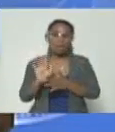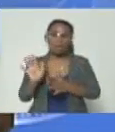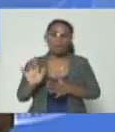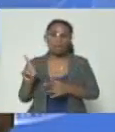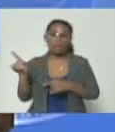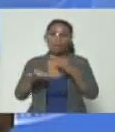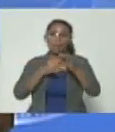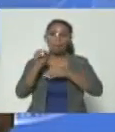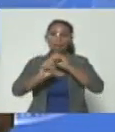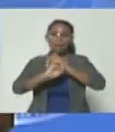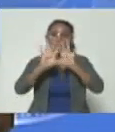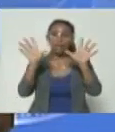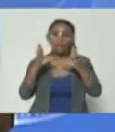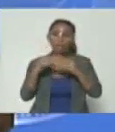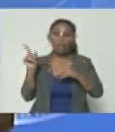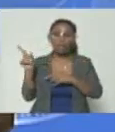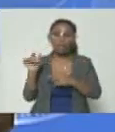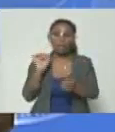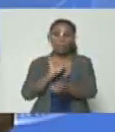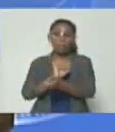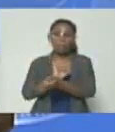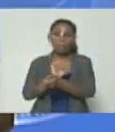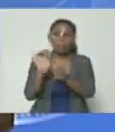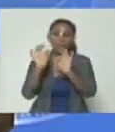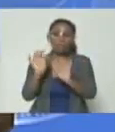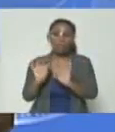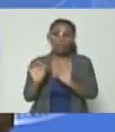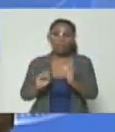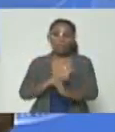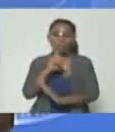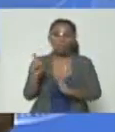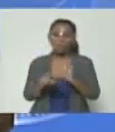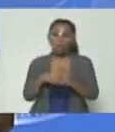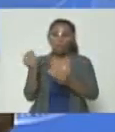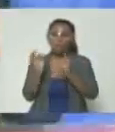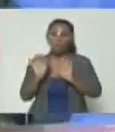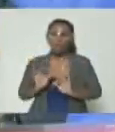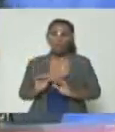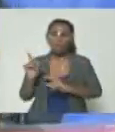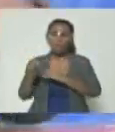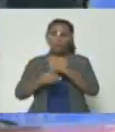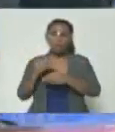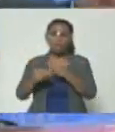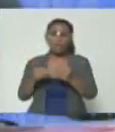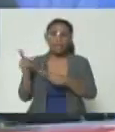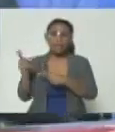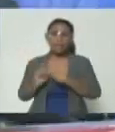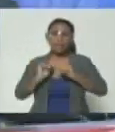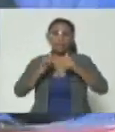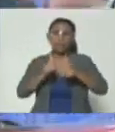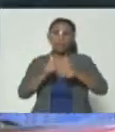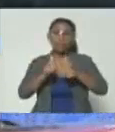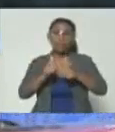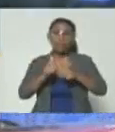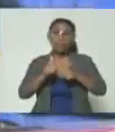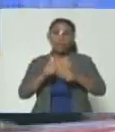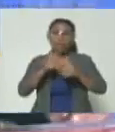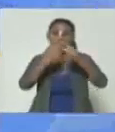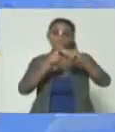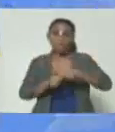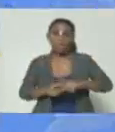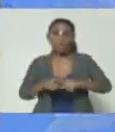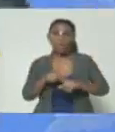con claridad en todas estas capturas que de manera amplia mostré como es el mecanismo que deben hacer empiezan a activar cuentas empiezan a decir